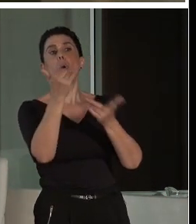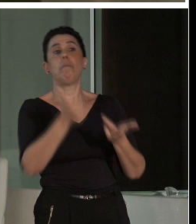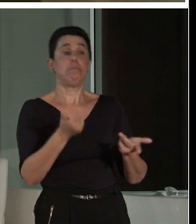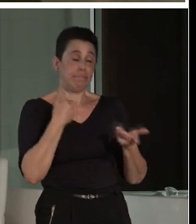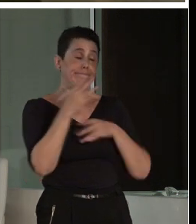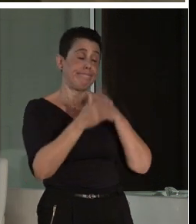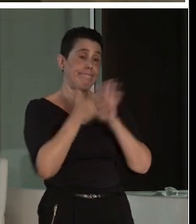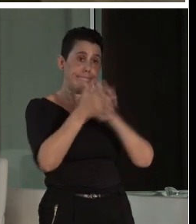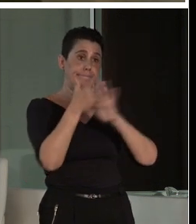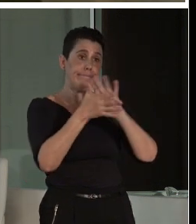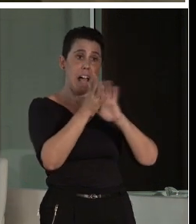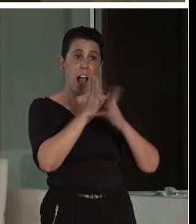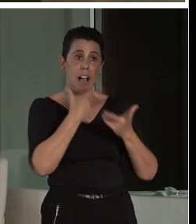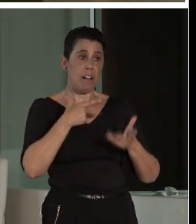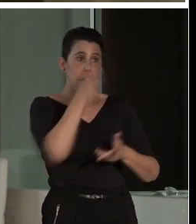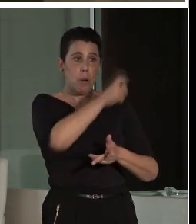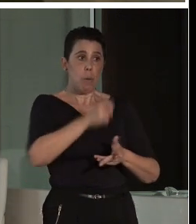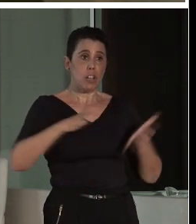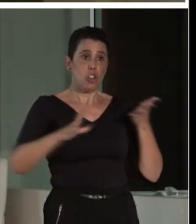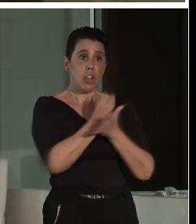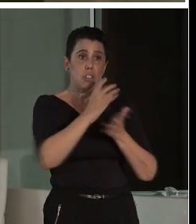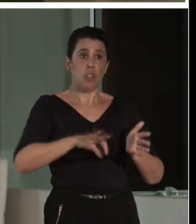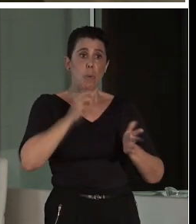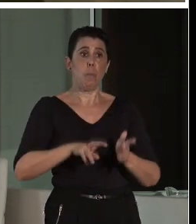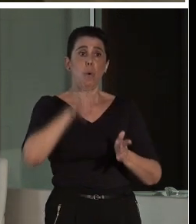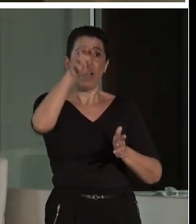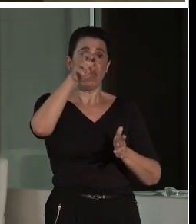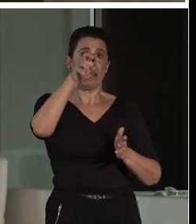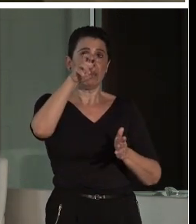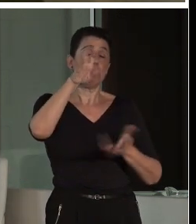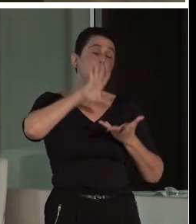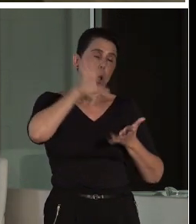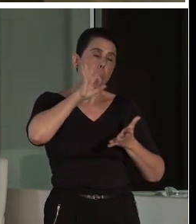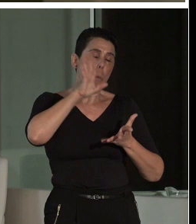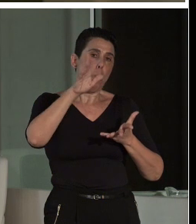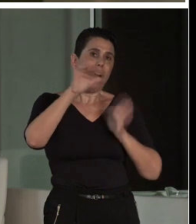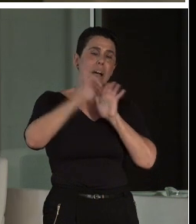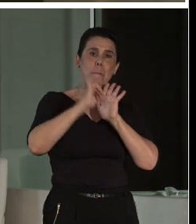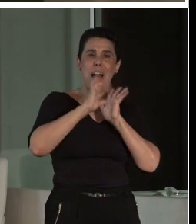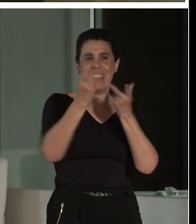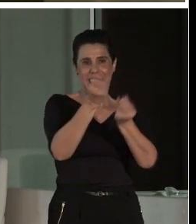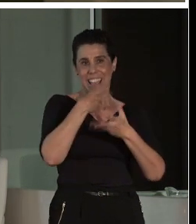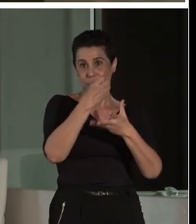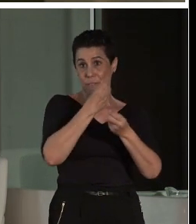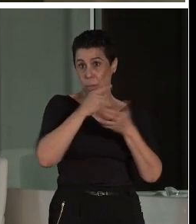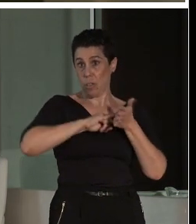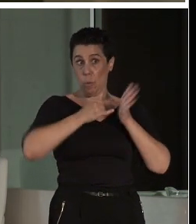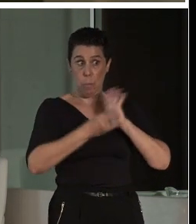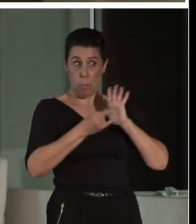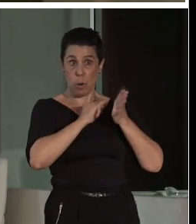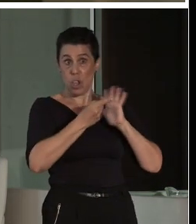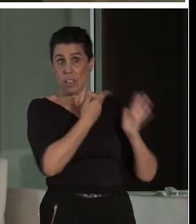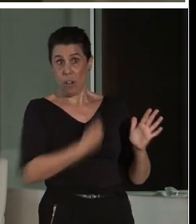Alcazaba, es imposible. No podemos. Pero podemos bajarle la información. Es decir, en el proyecto de la Alcazaba, que se está